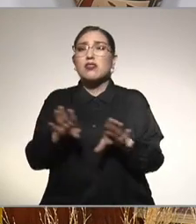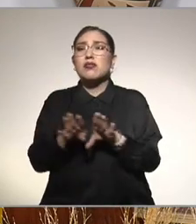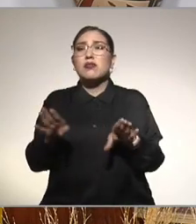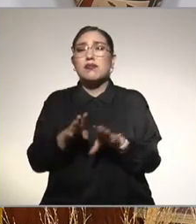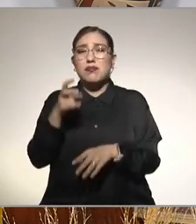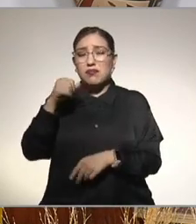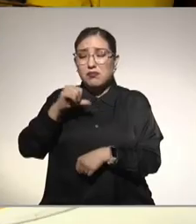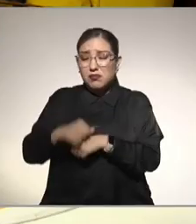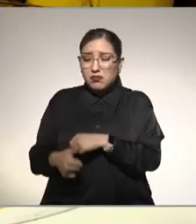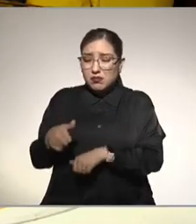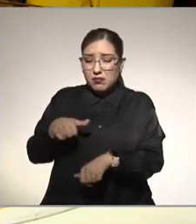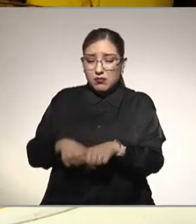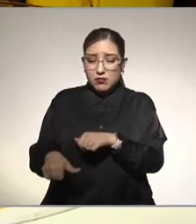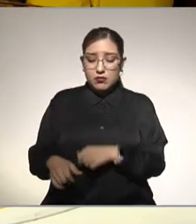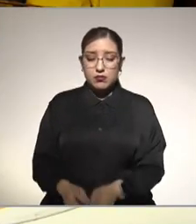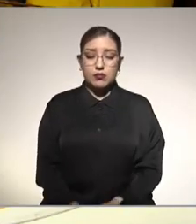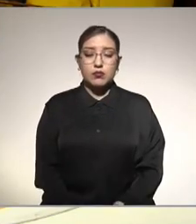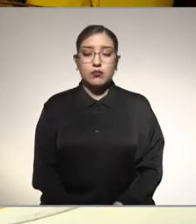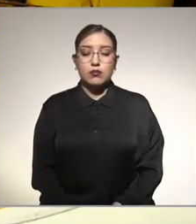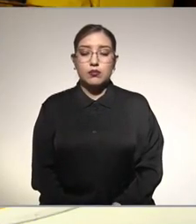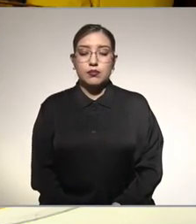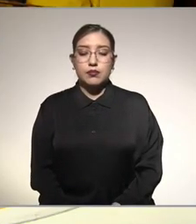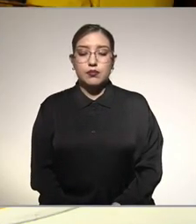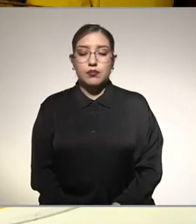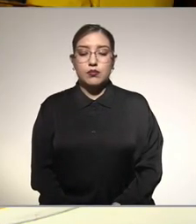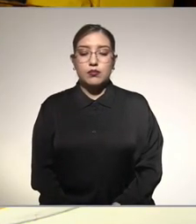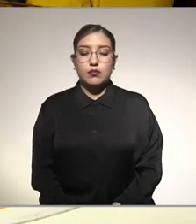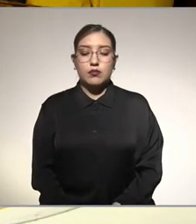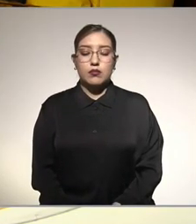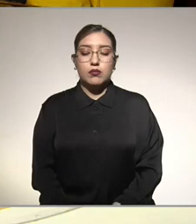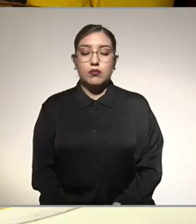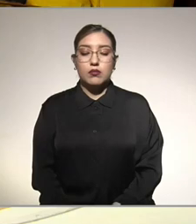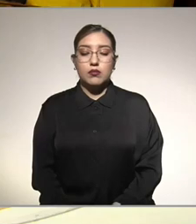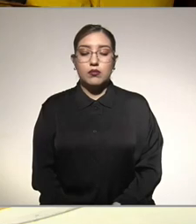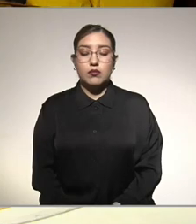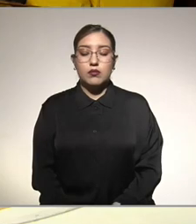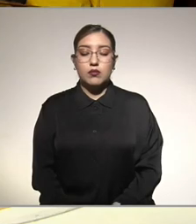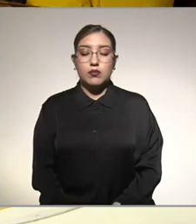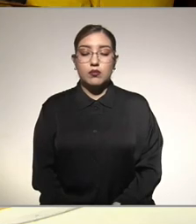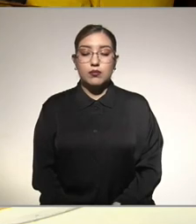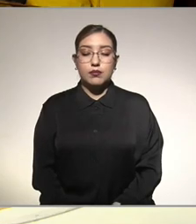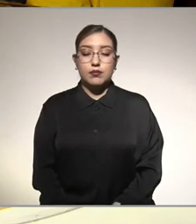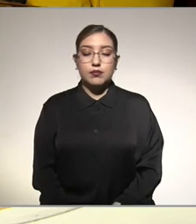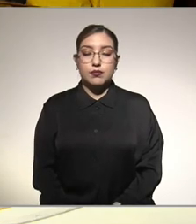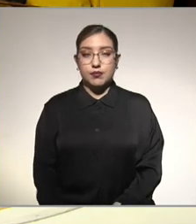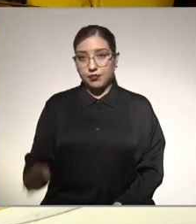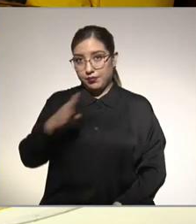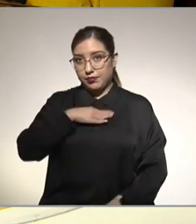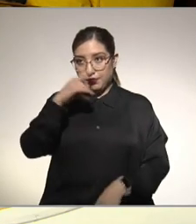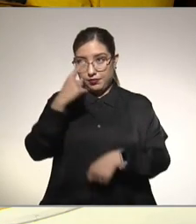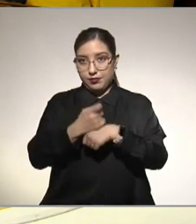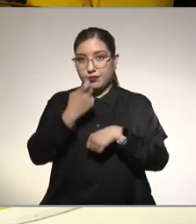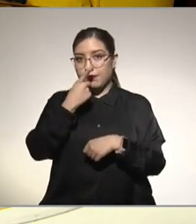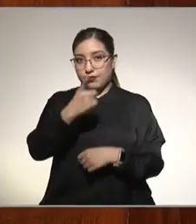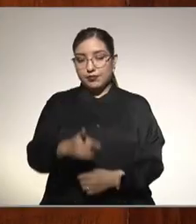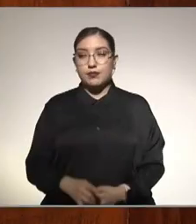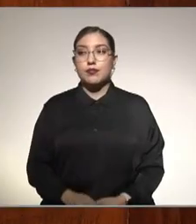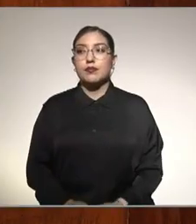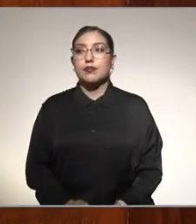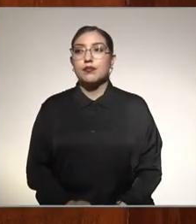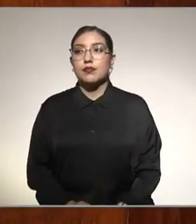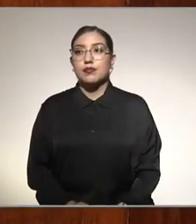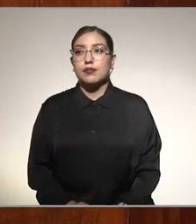trasplante hepático un trasplante hepático bueno primero mencionar que en este momento